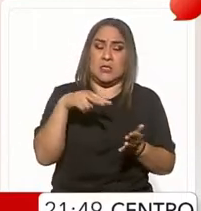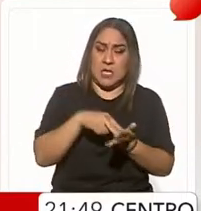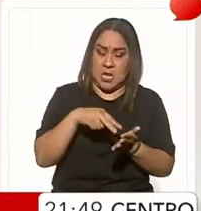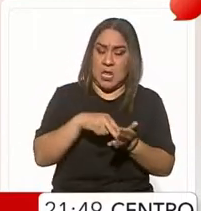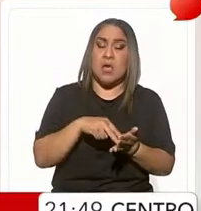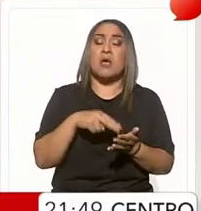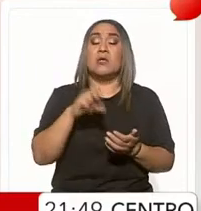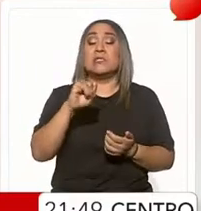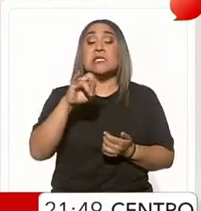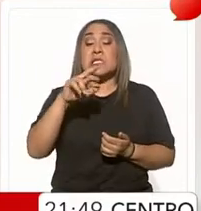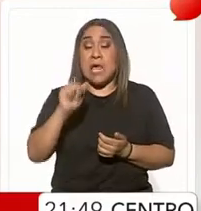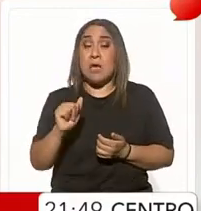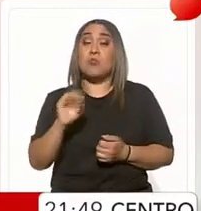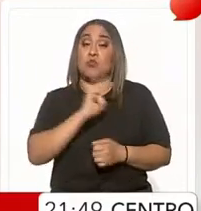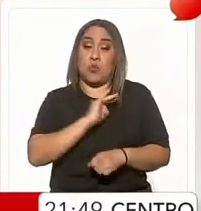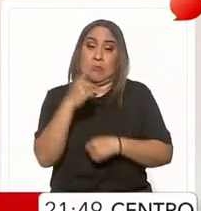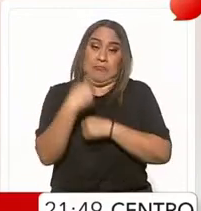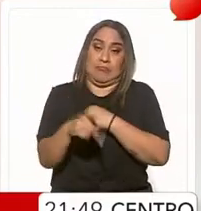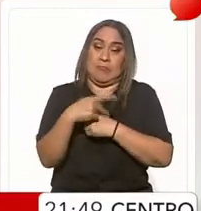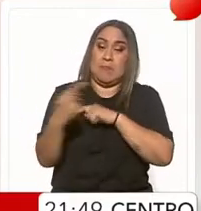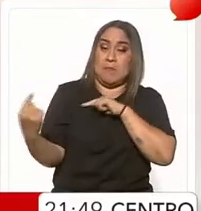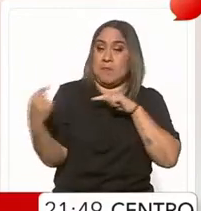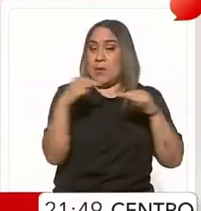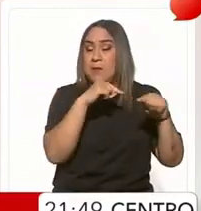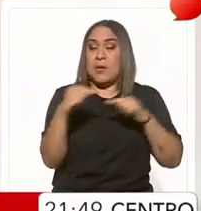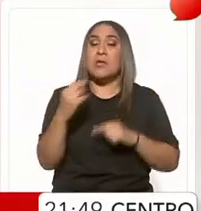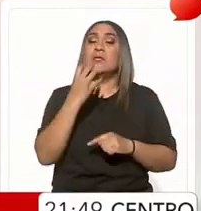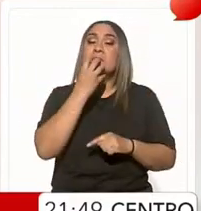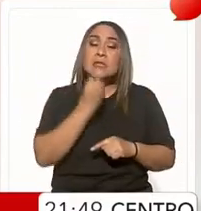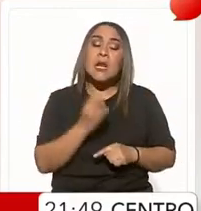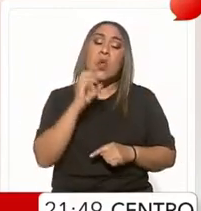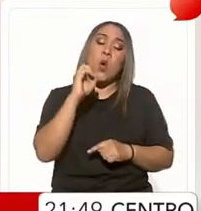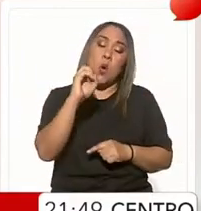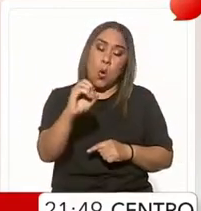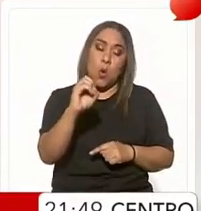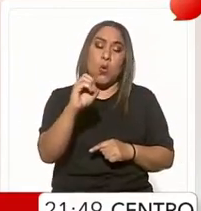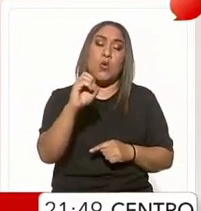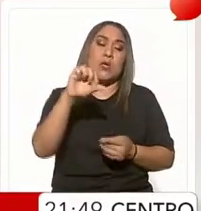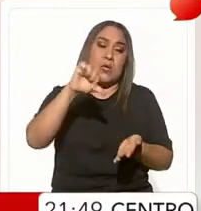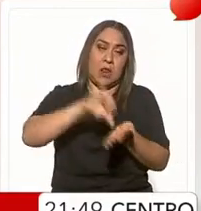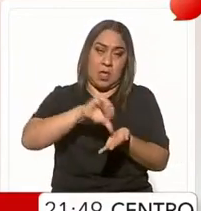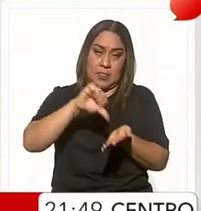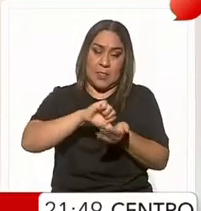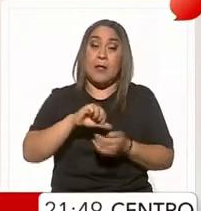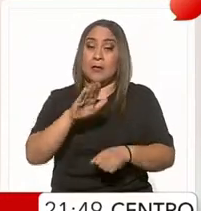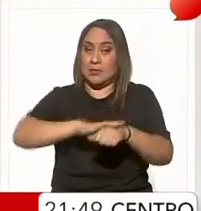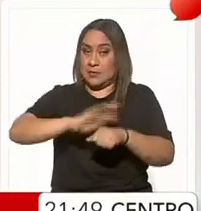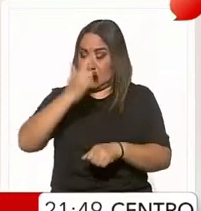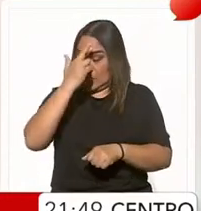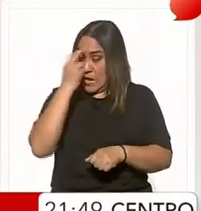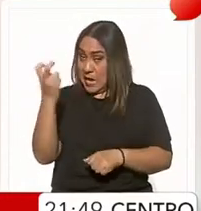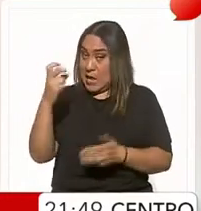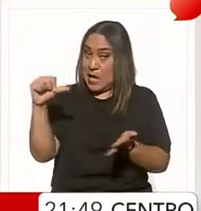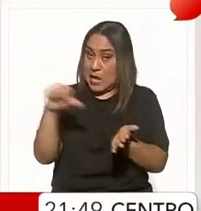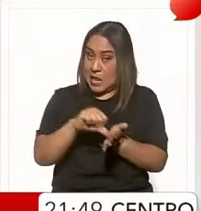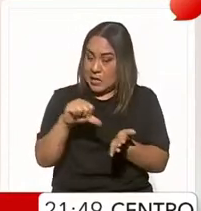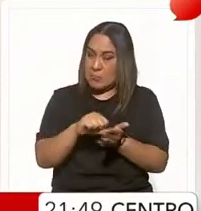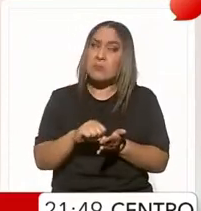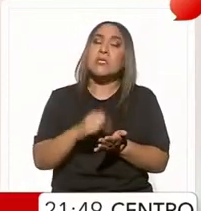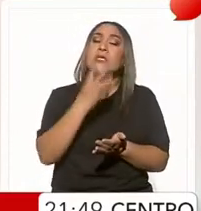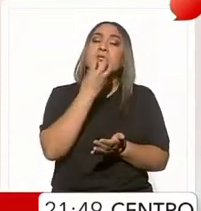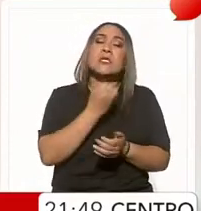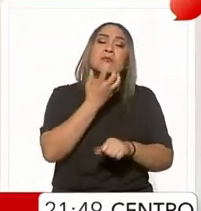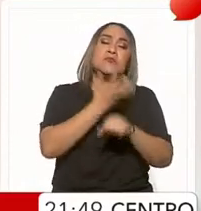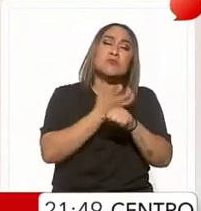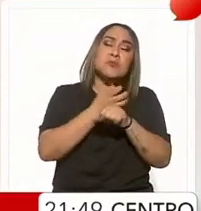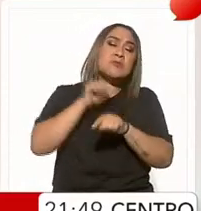sustancialmente la tensión entre Israel e Irán en la región. También recordemos que Irán ha sido señalado persistentemente por Israel y por